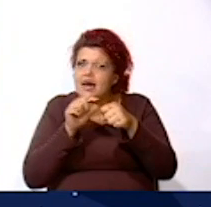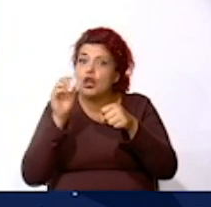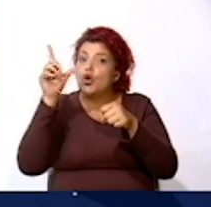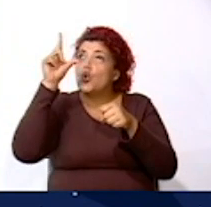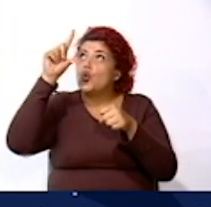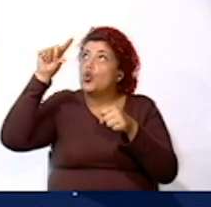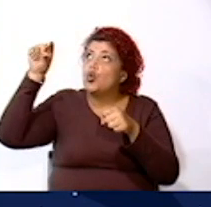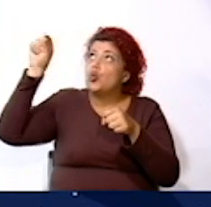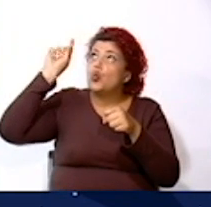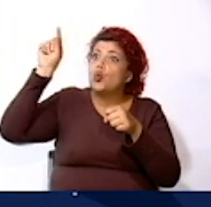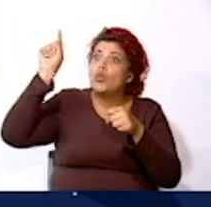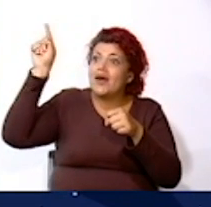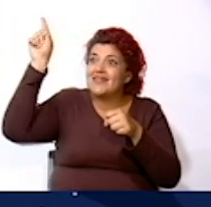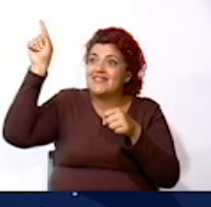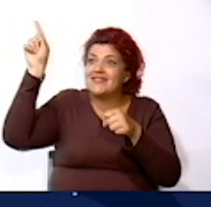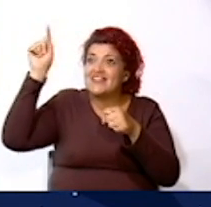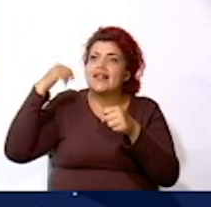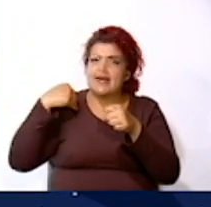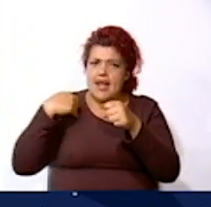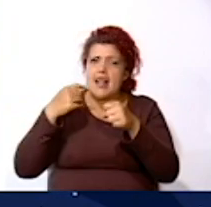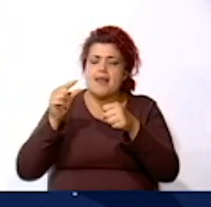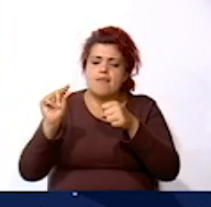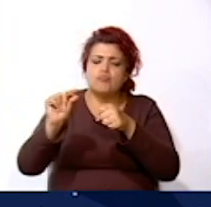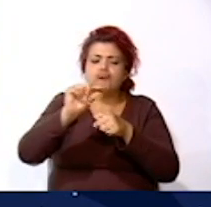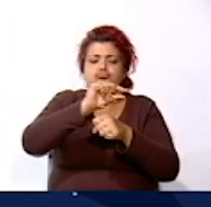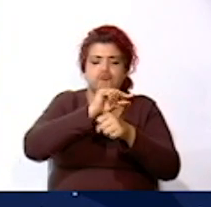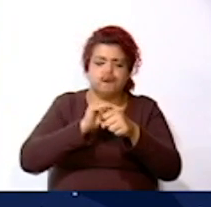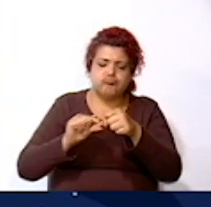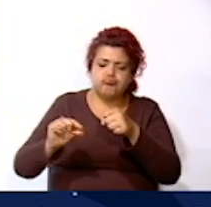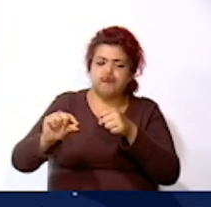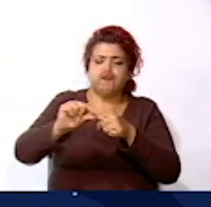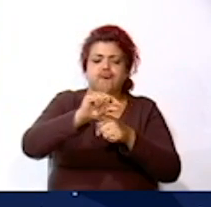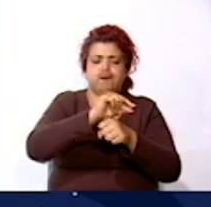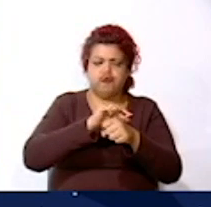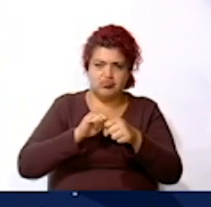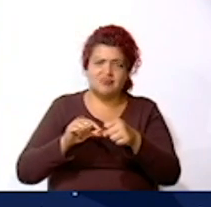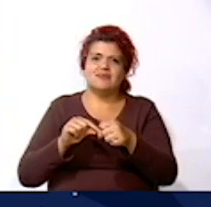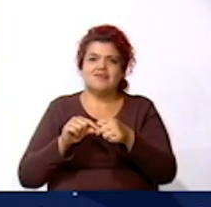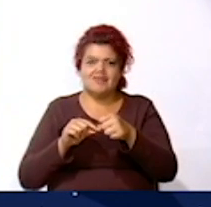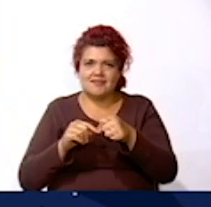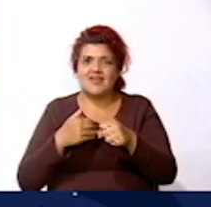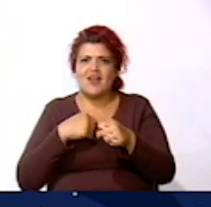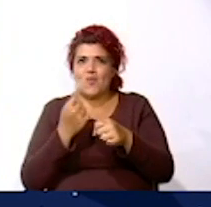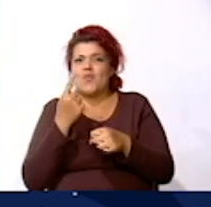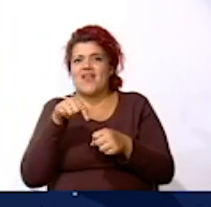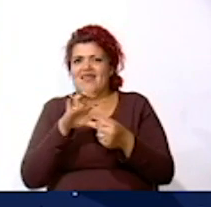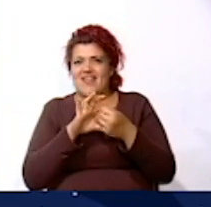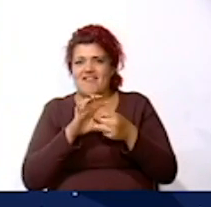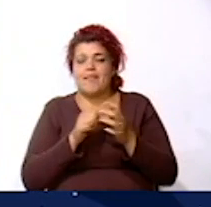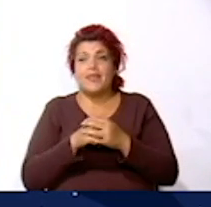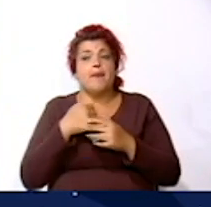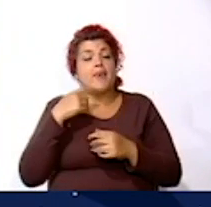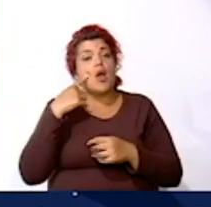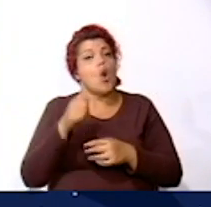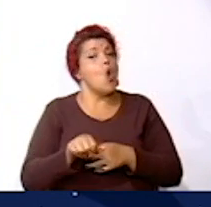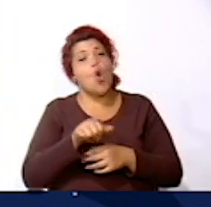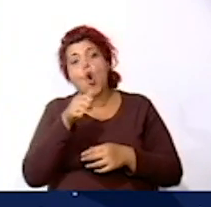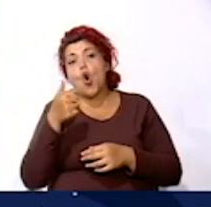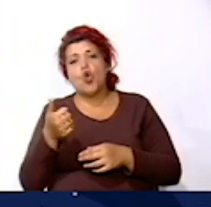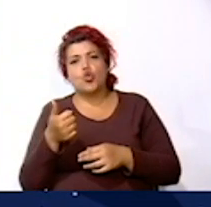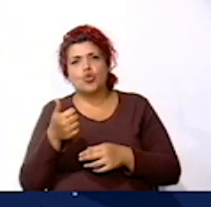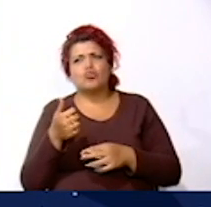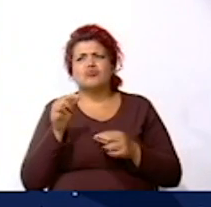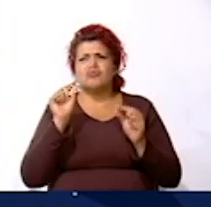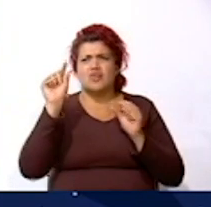Muy bien Otros cuerpos celestes que podemos ver ahí Son los satélites naturales Como ya